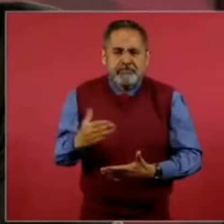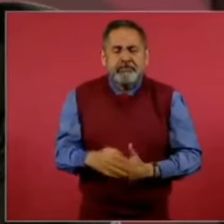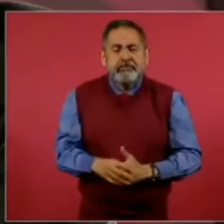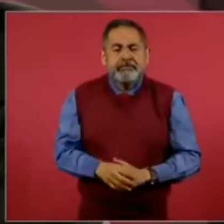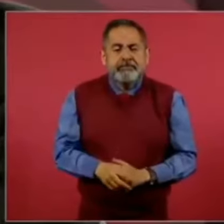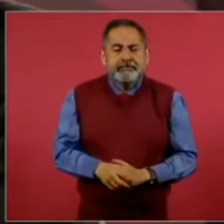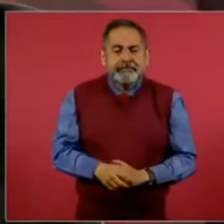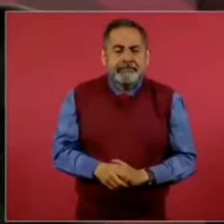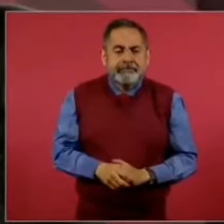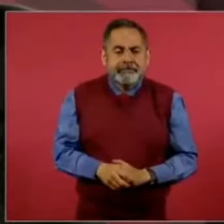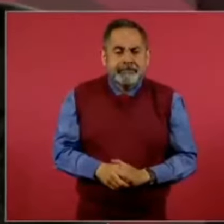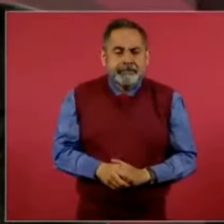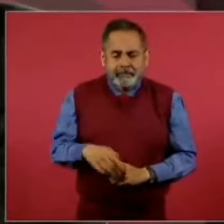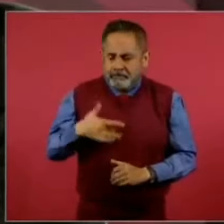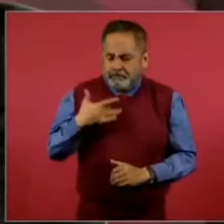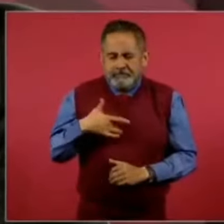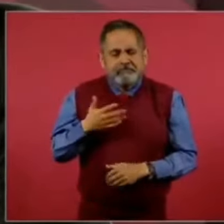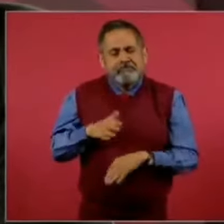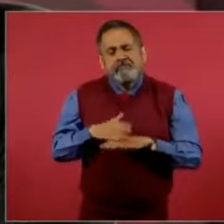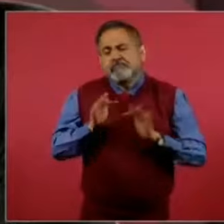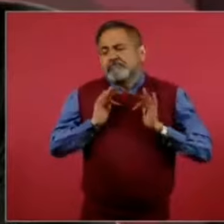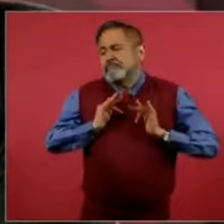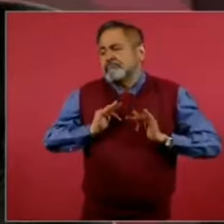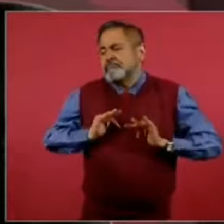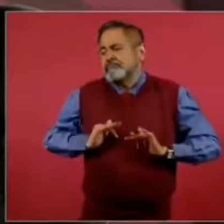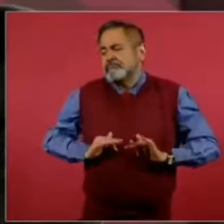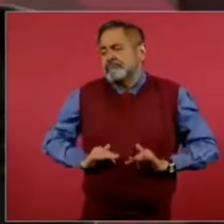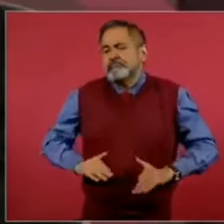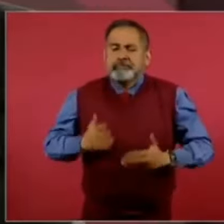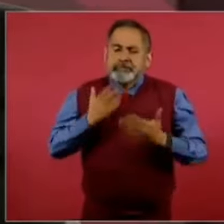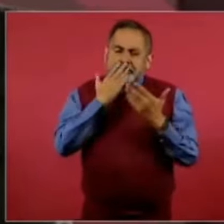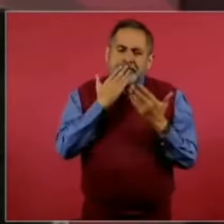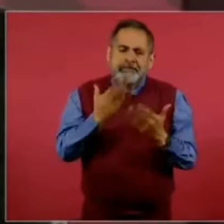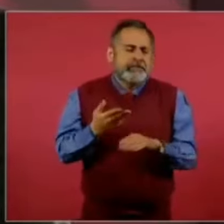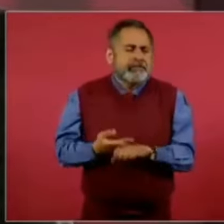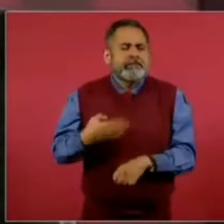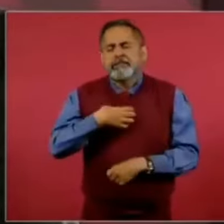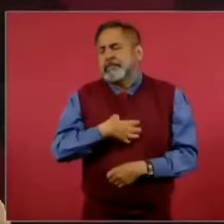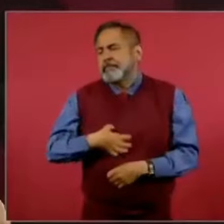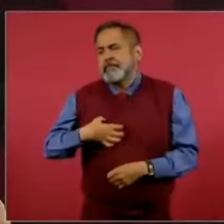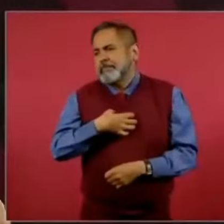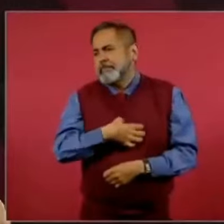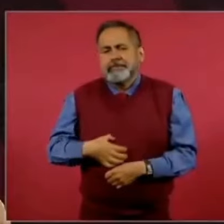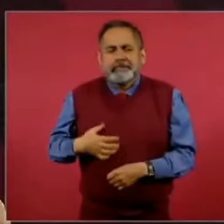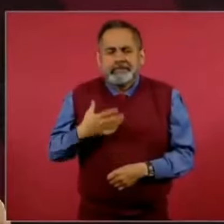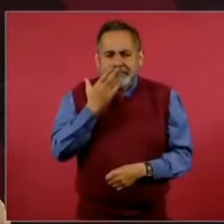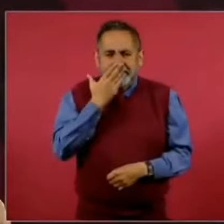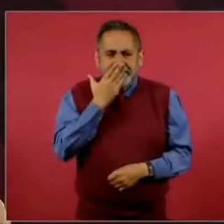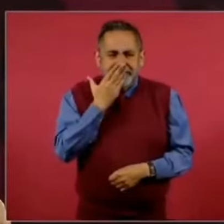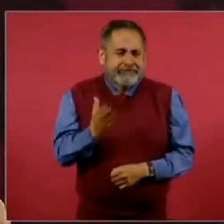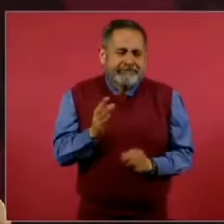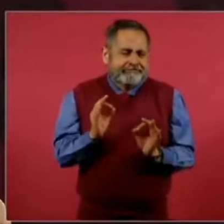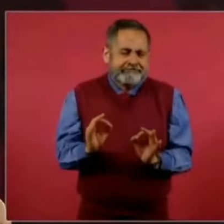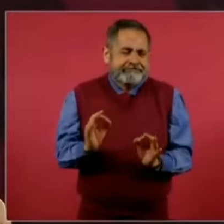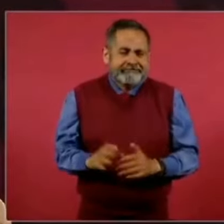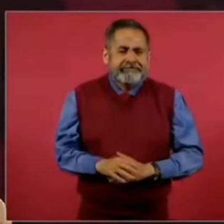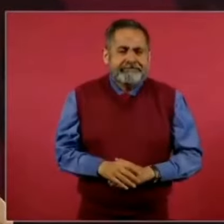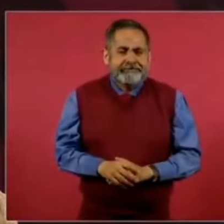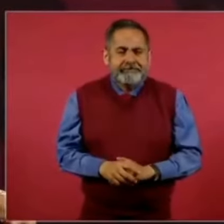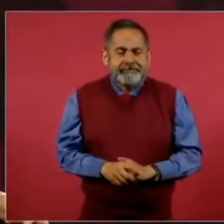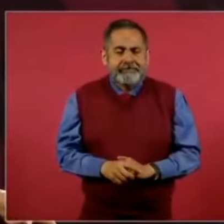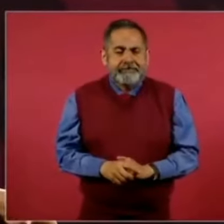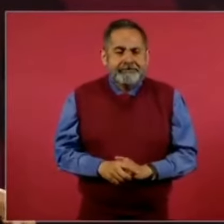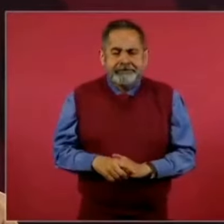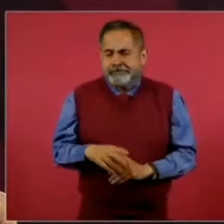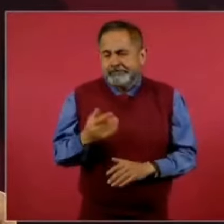Me tiene eso muy tranquilo, muy contento y